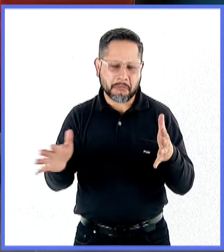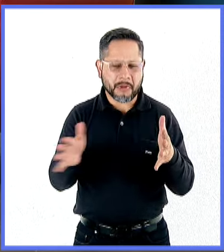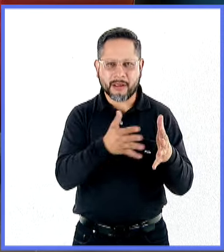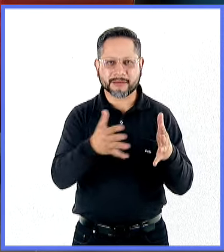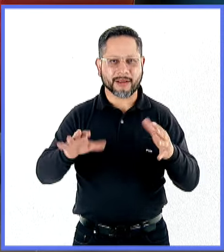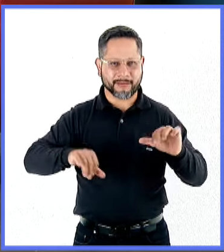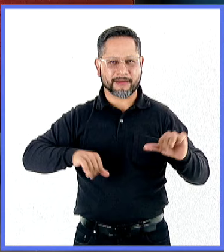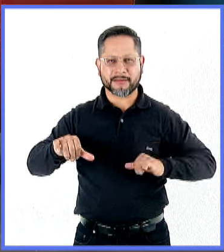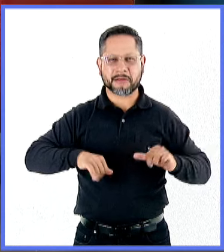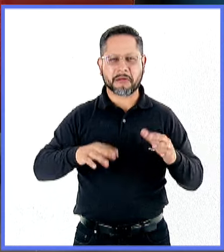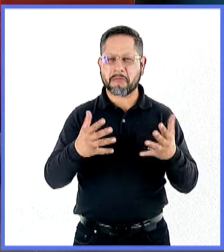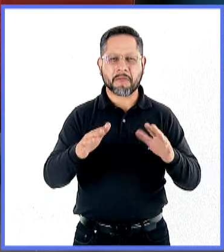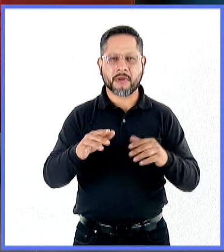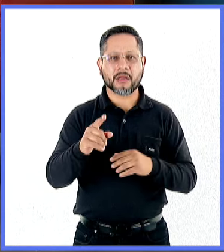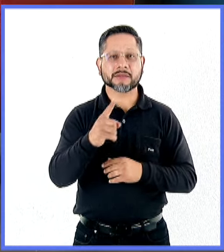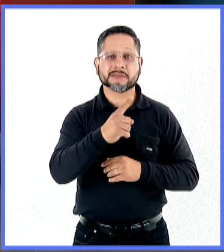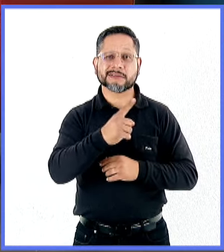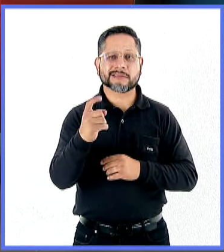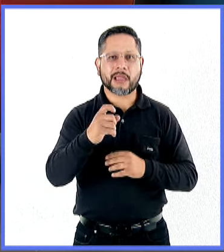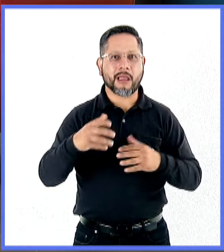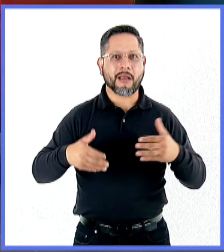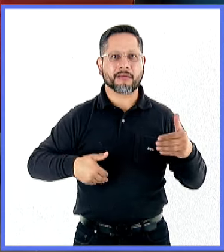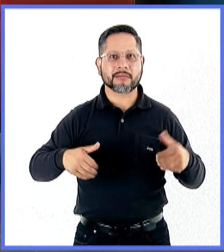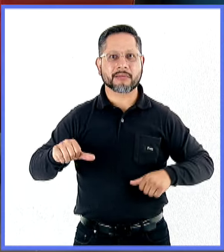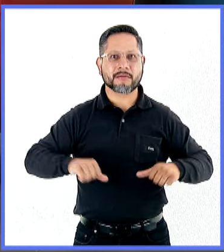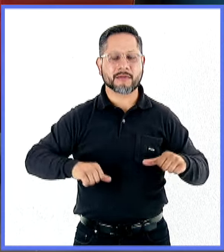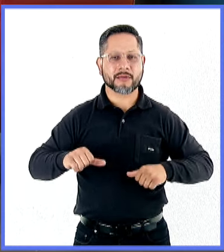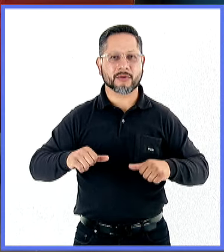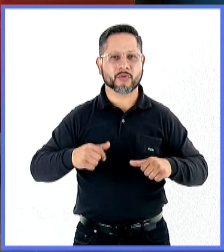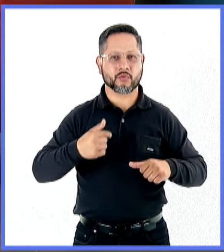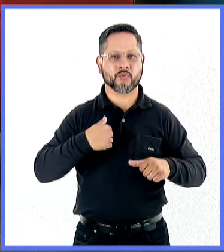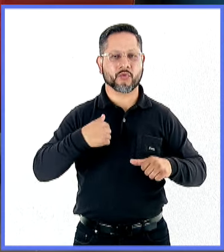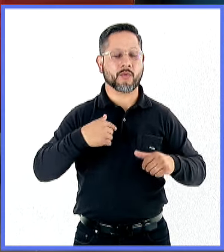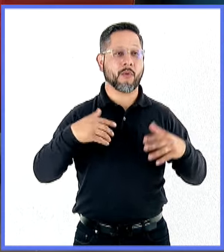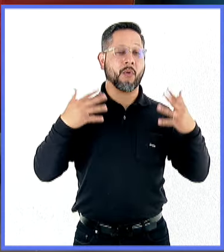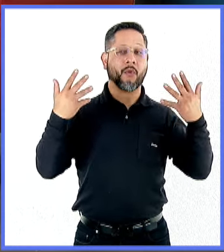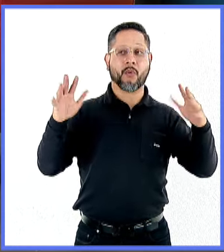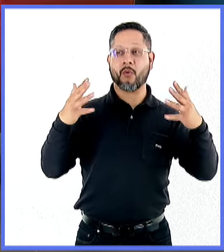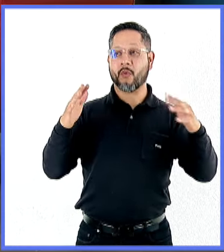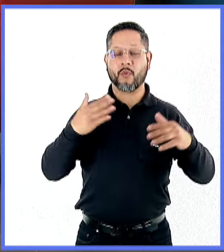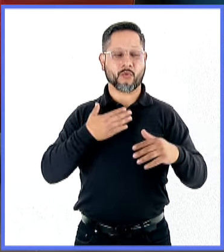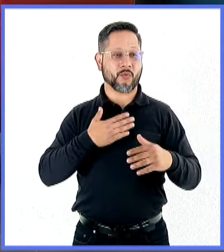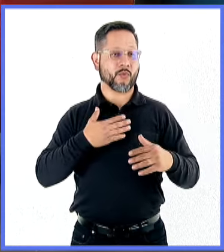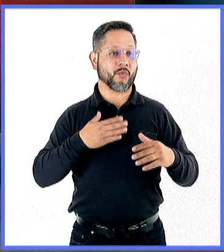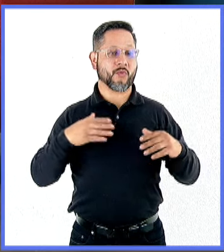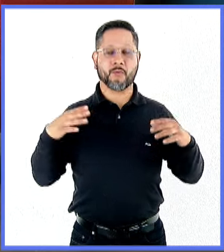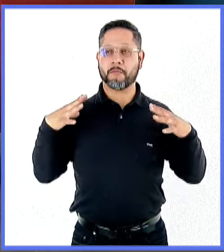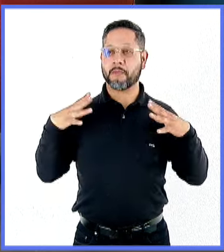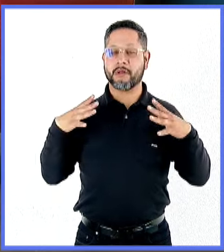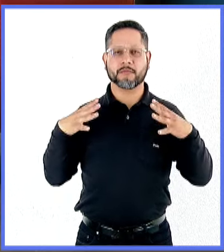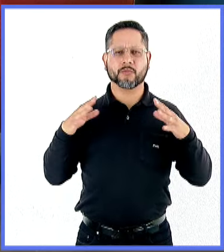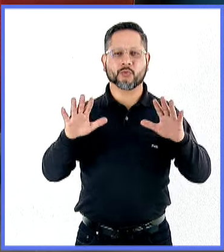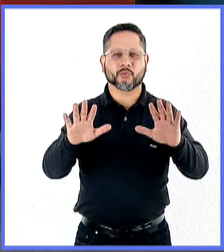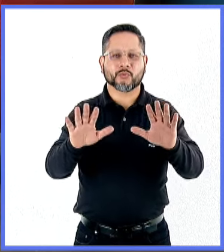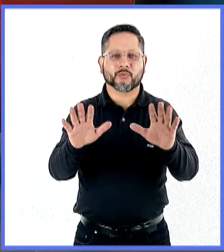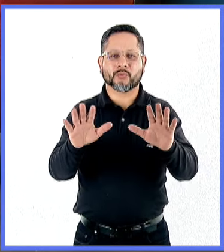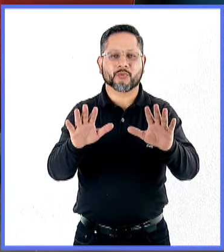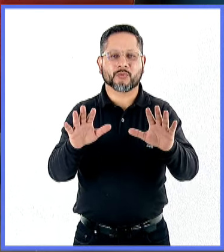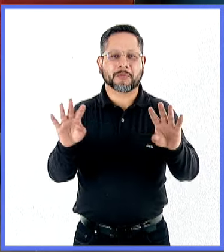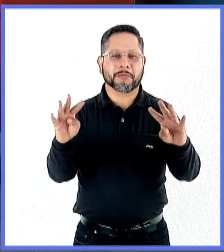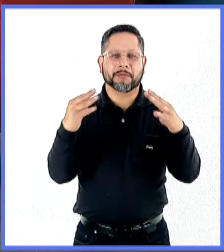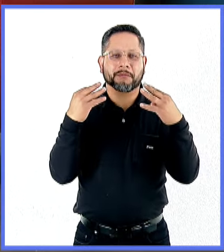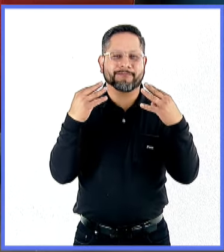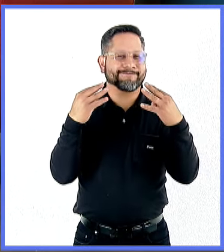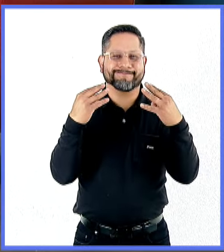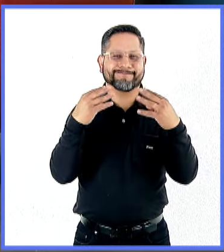no es para echarme flores a mí y a mi equipo, ¿no? Sino fue nada más abrir los ojos y hablar con más